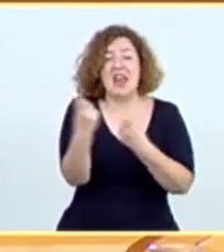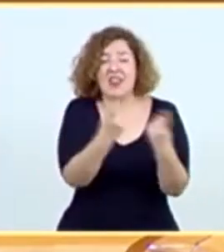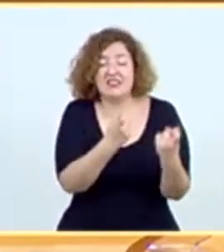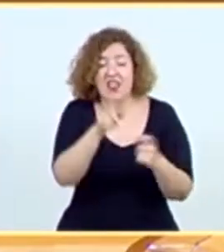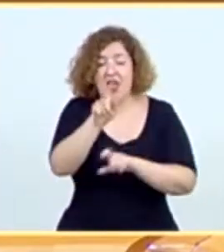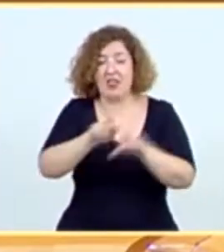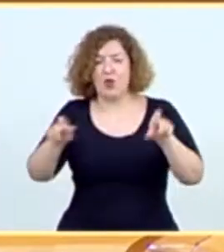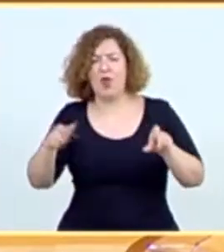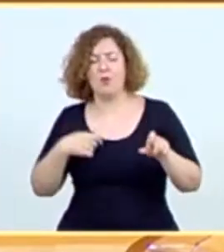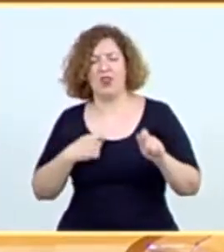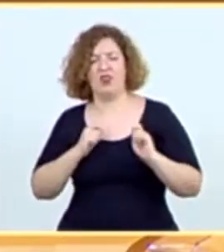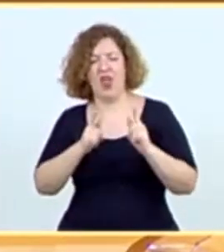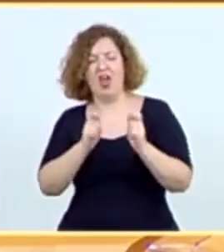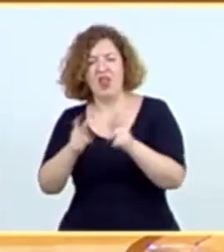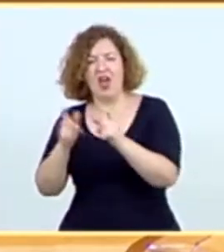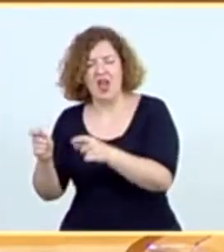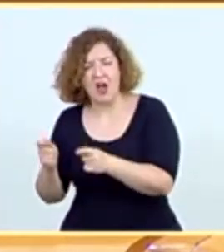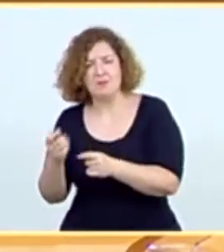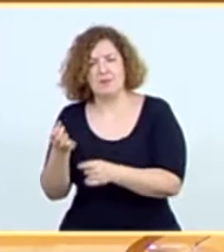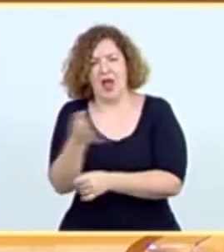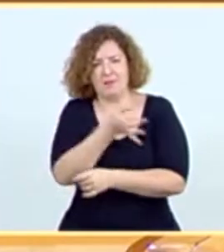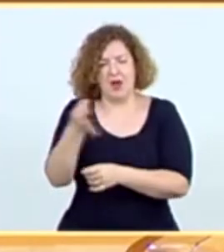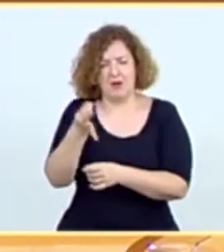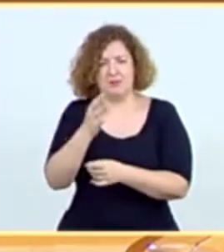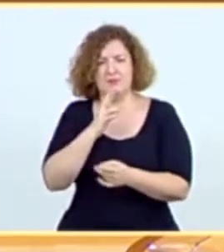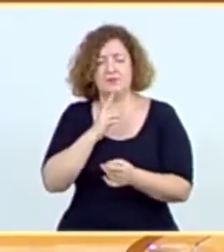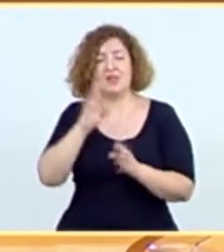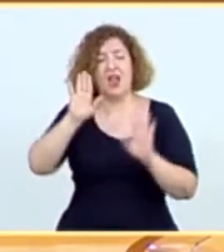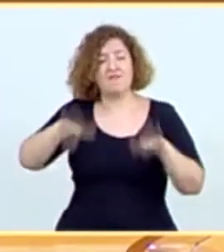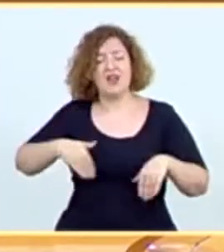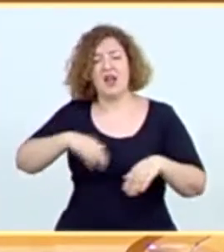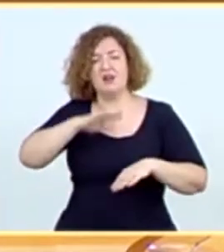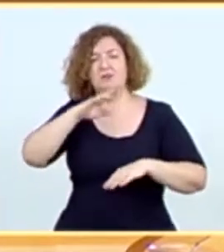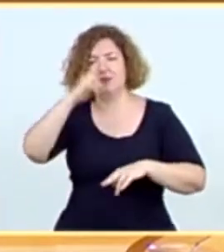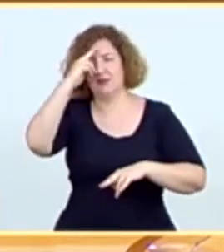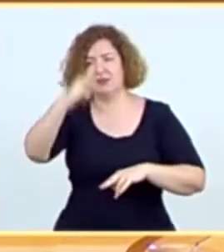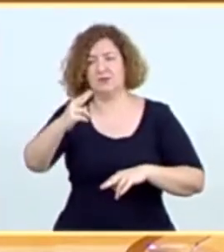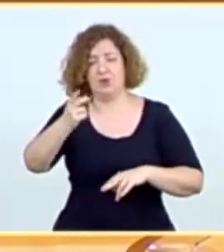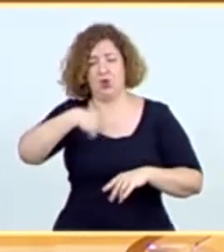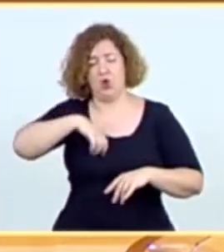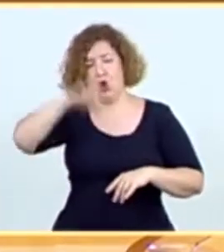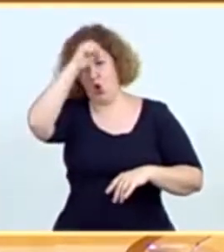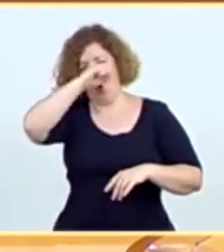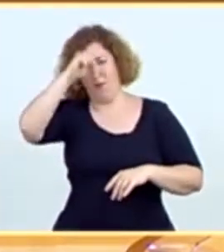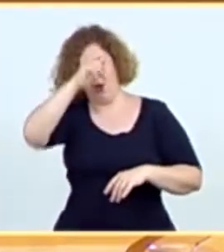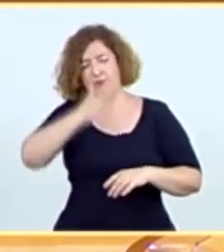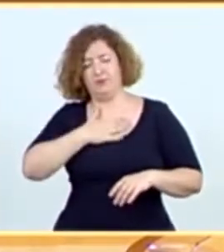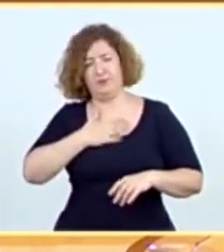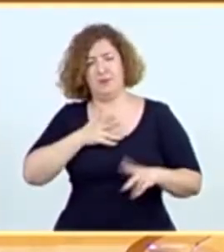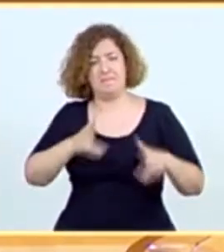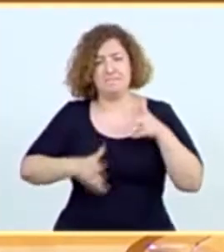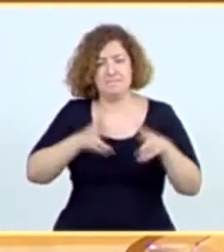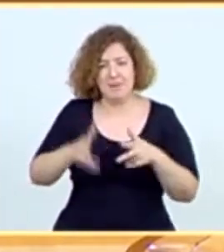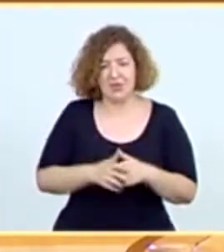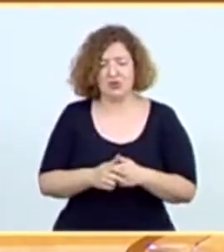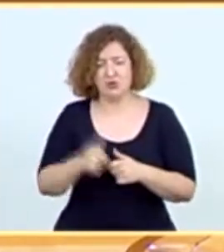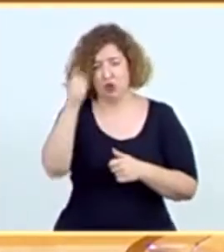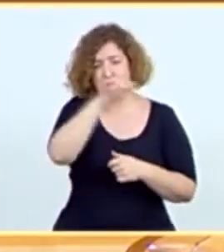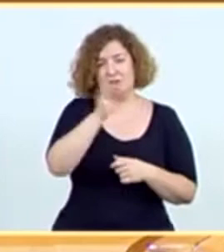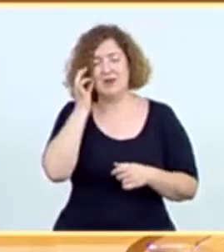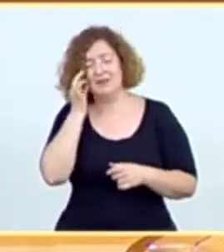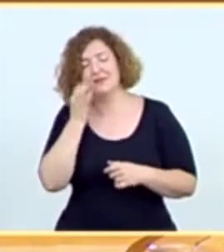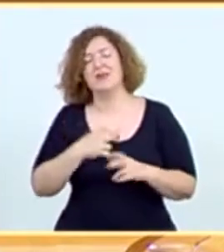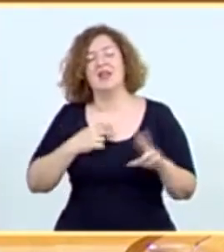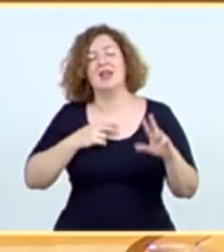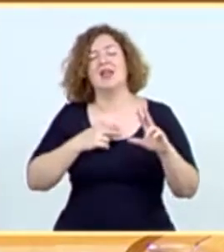de la ciudadanía y, al final, se respete a lo que opinamos los vascos y las vascas. Esquerri